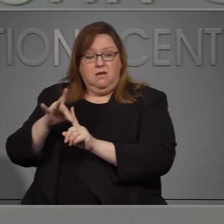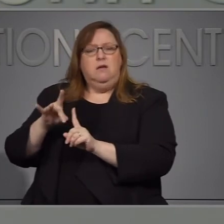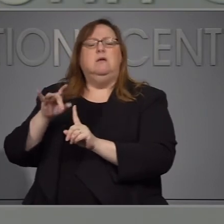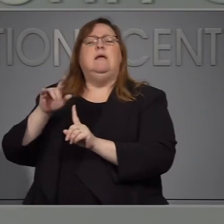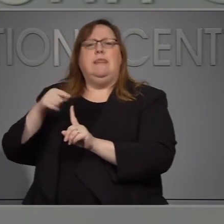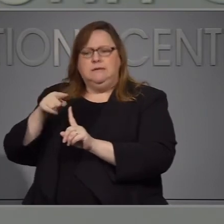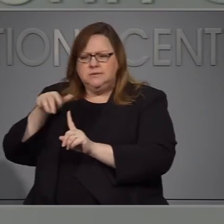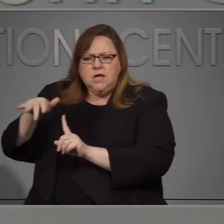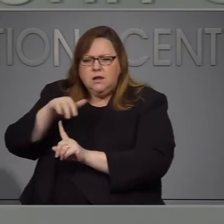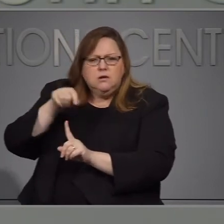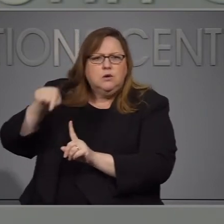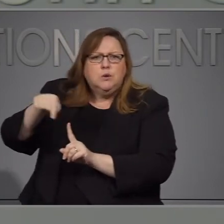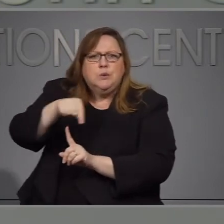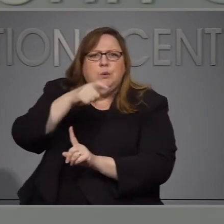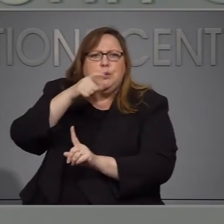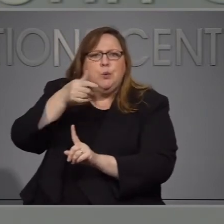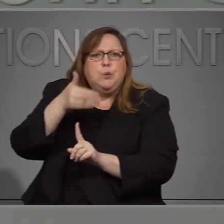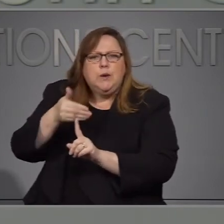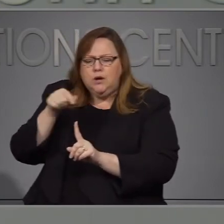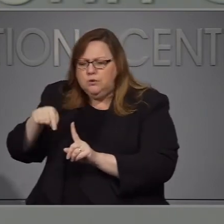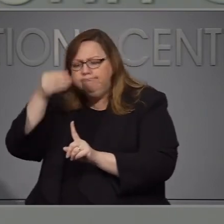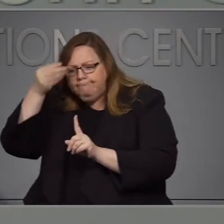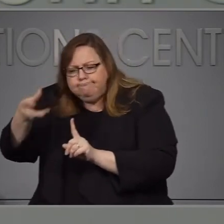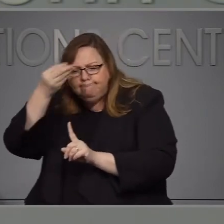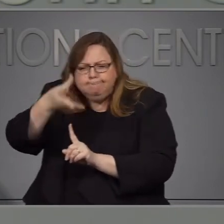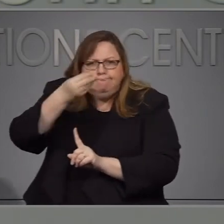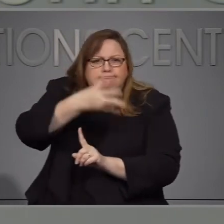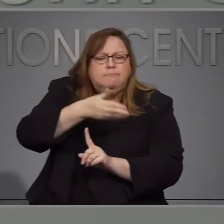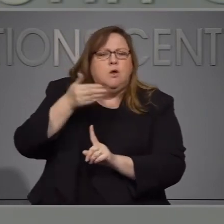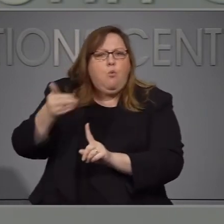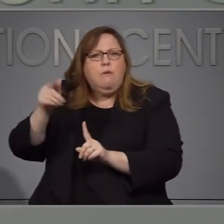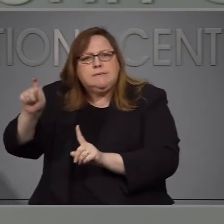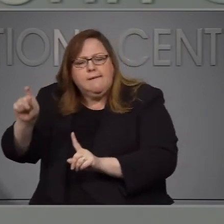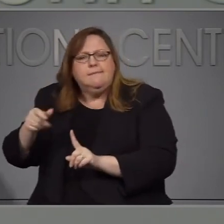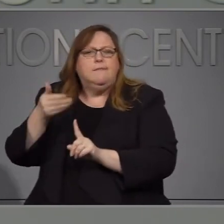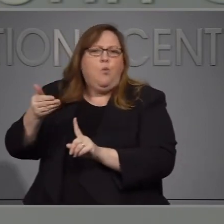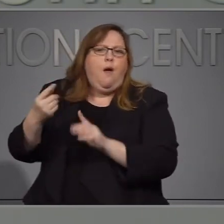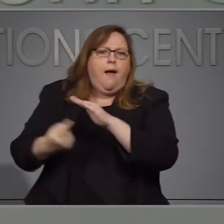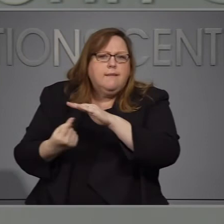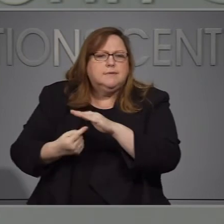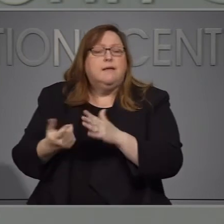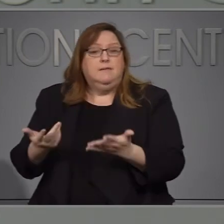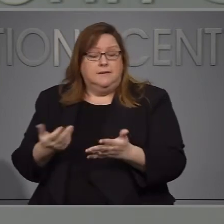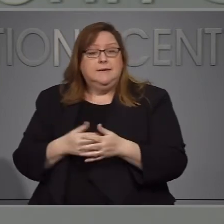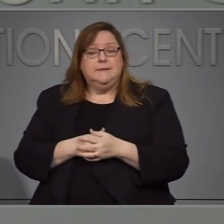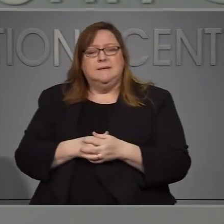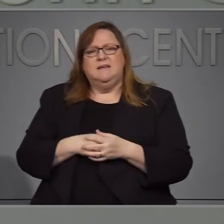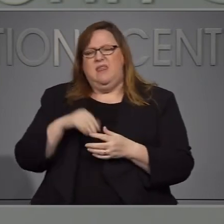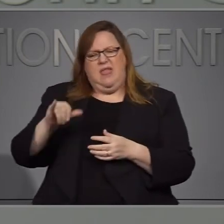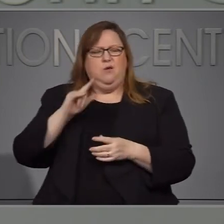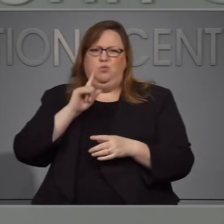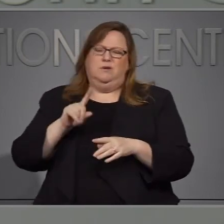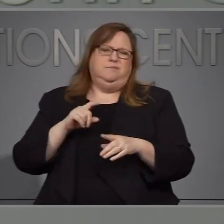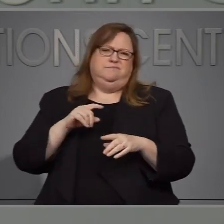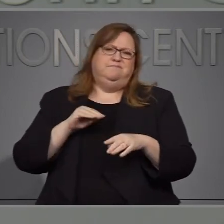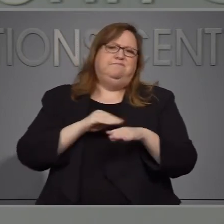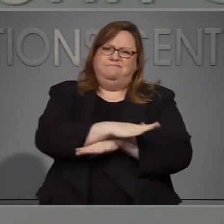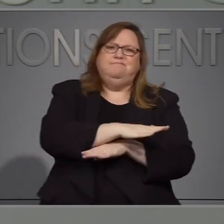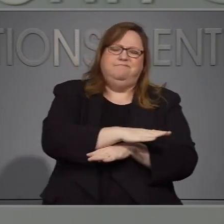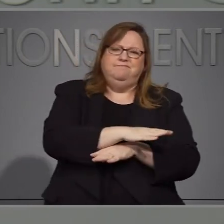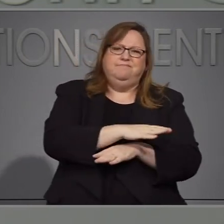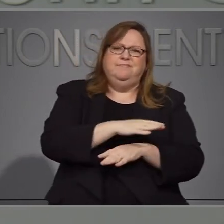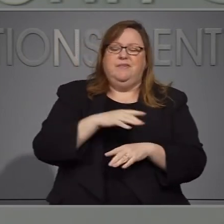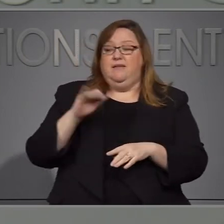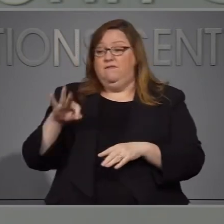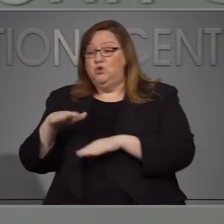quien han estado en contacto reduce la eficiencia de muchas de las cosas que estamos haciendo con esto tiempo de regreso